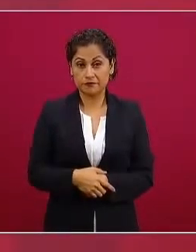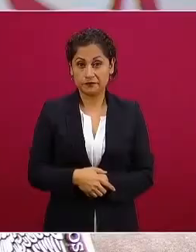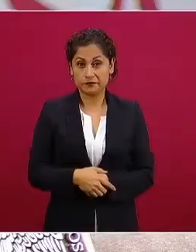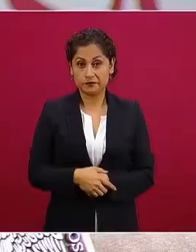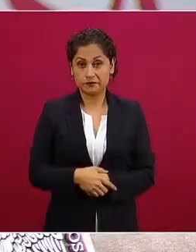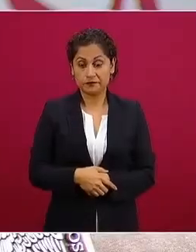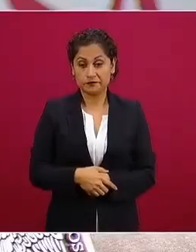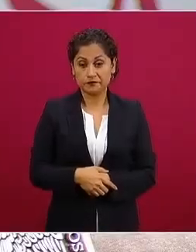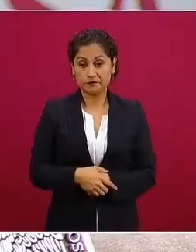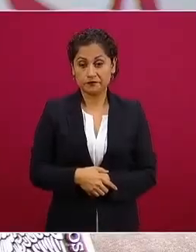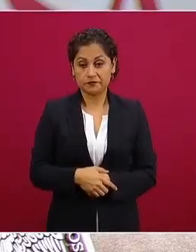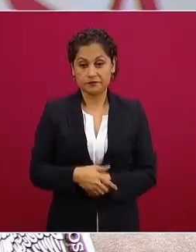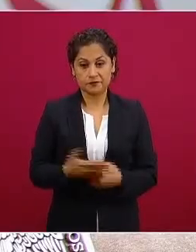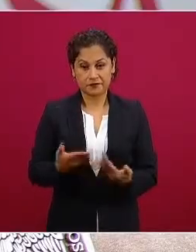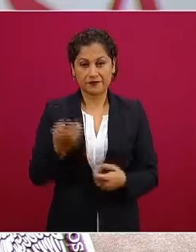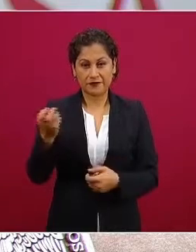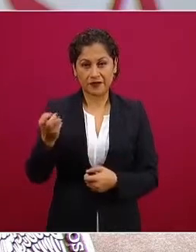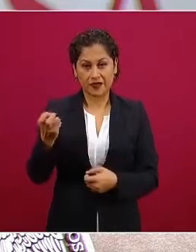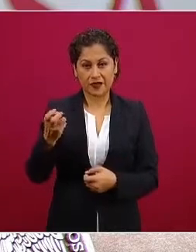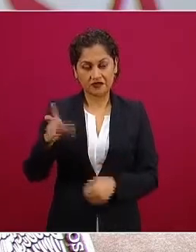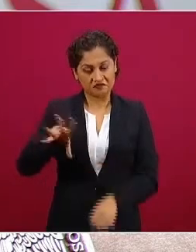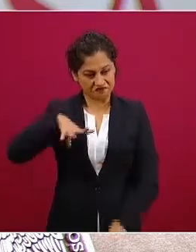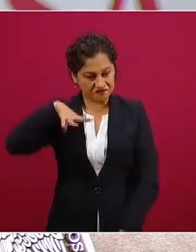es canallesco